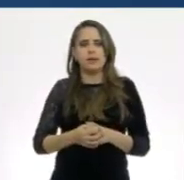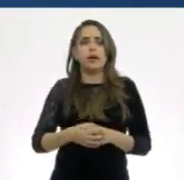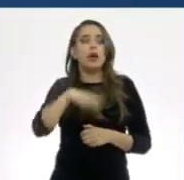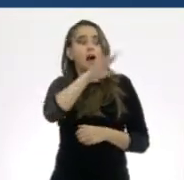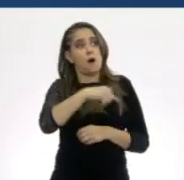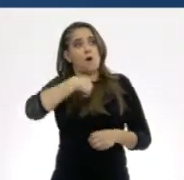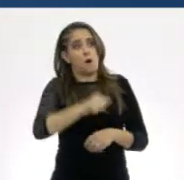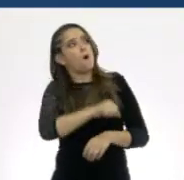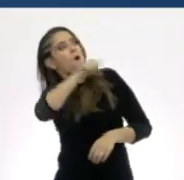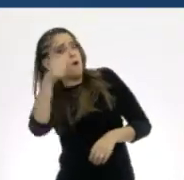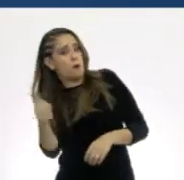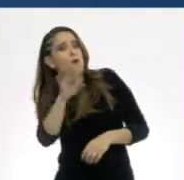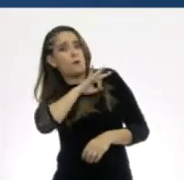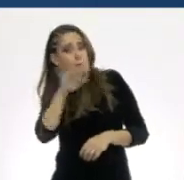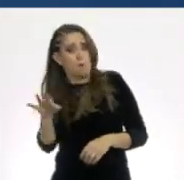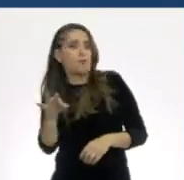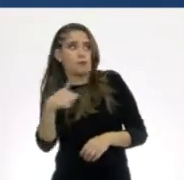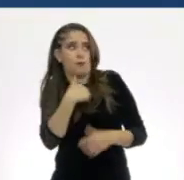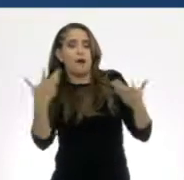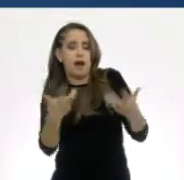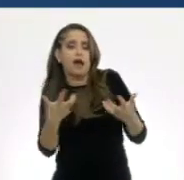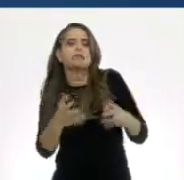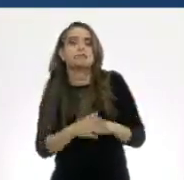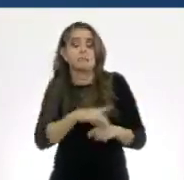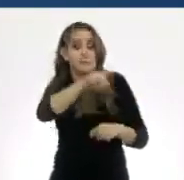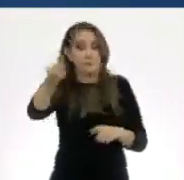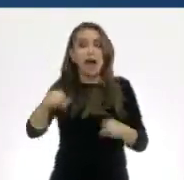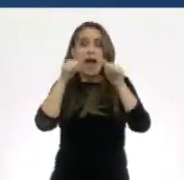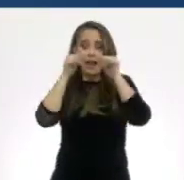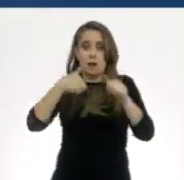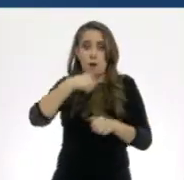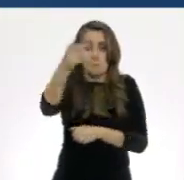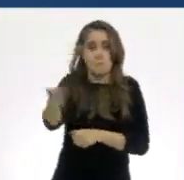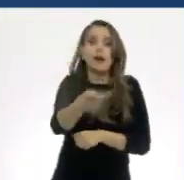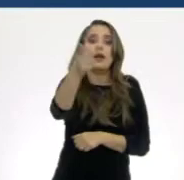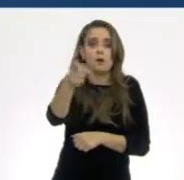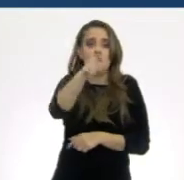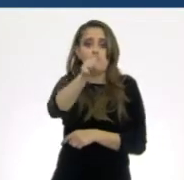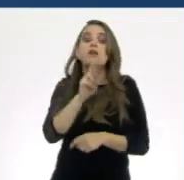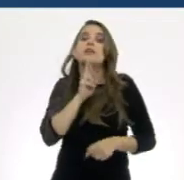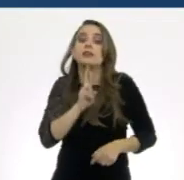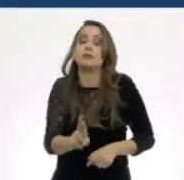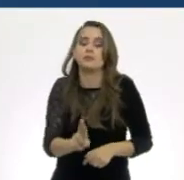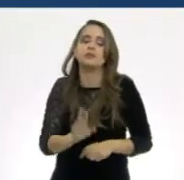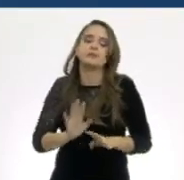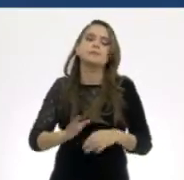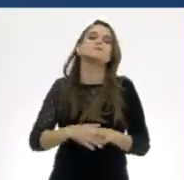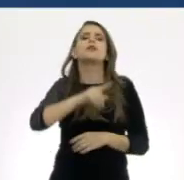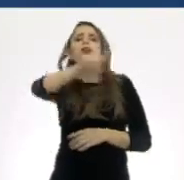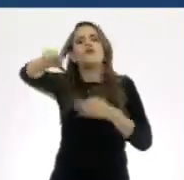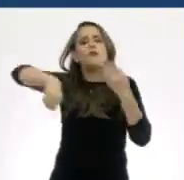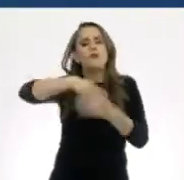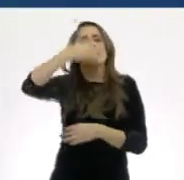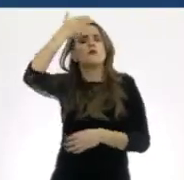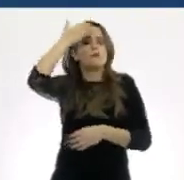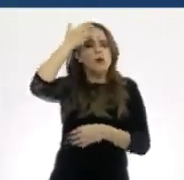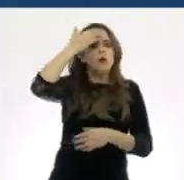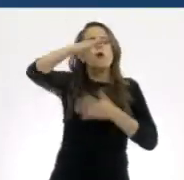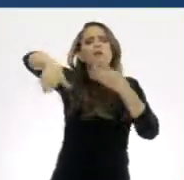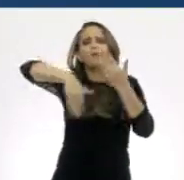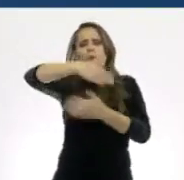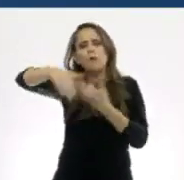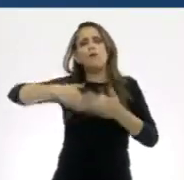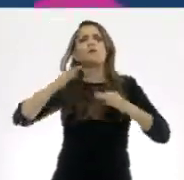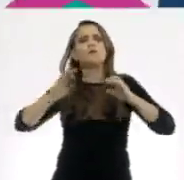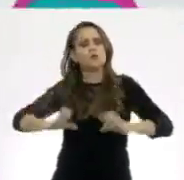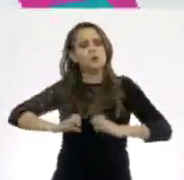adivinanza? Adelante, Tom. Bueno, muy atentos todos, ¿eh? Todos conocemos, todos nos